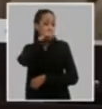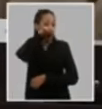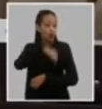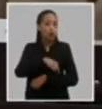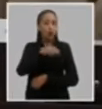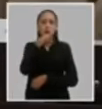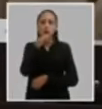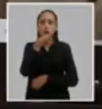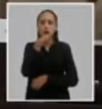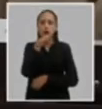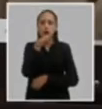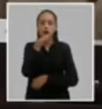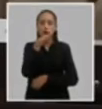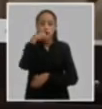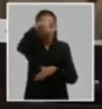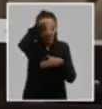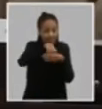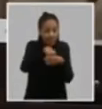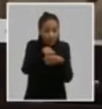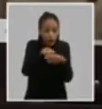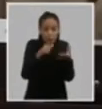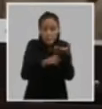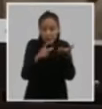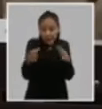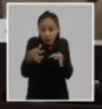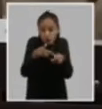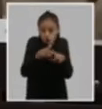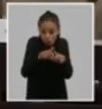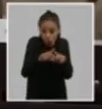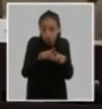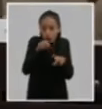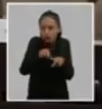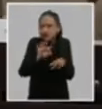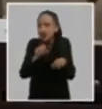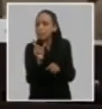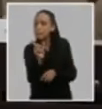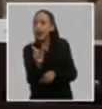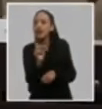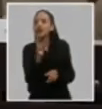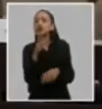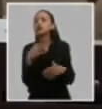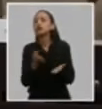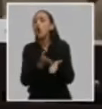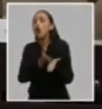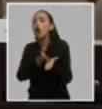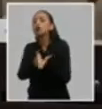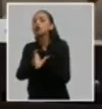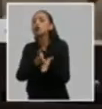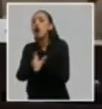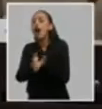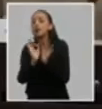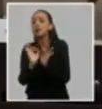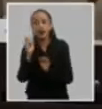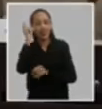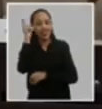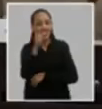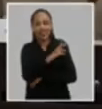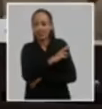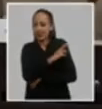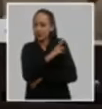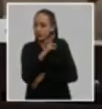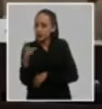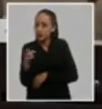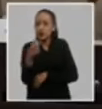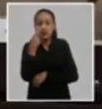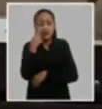da la oportunidad de que desde el núcleo del partido esa palabra que es continuidad y que se ve expresada y materializada en